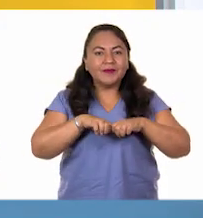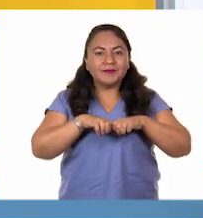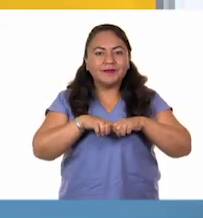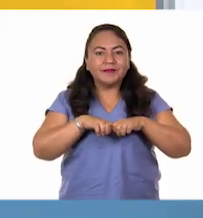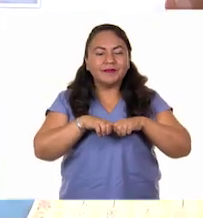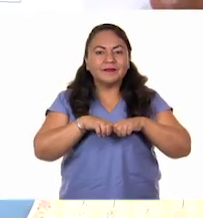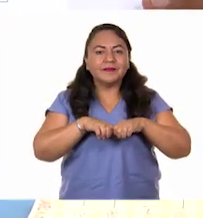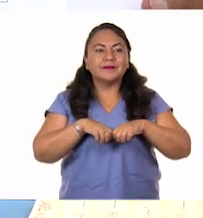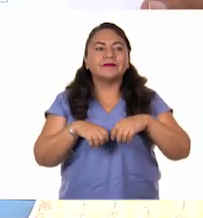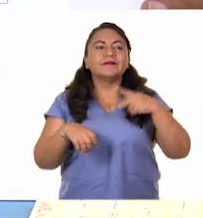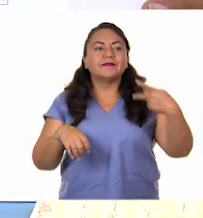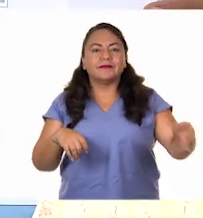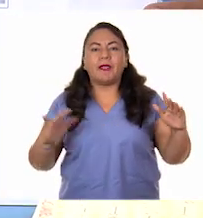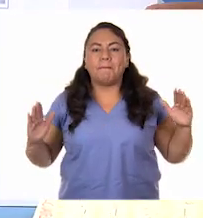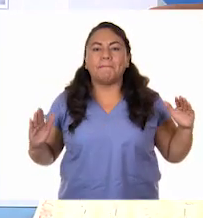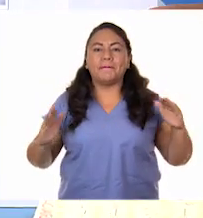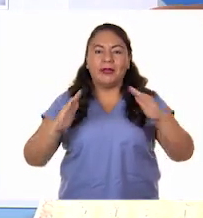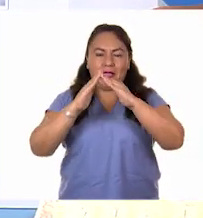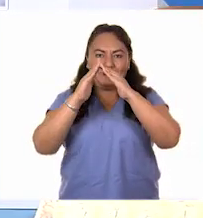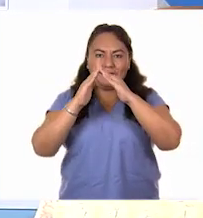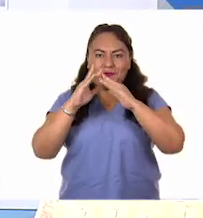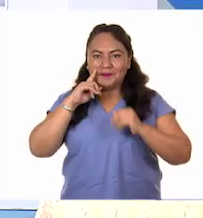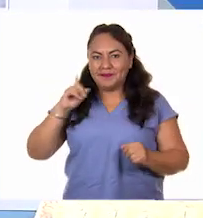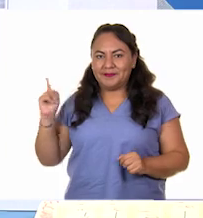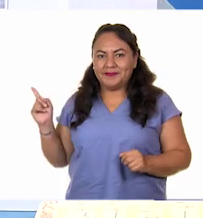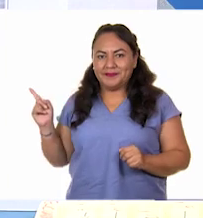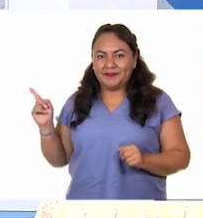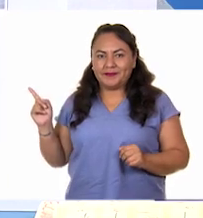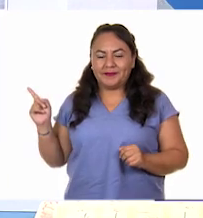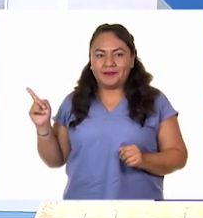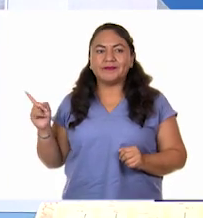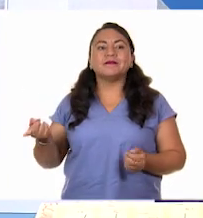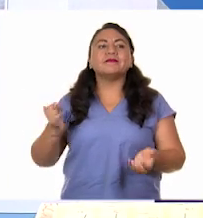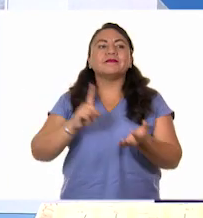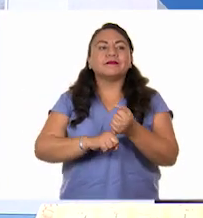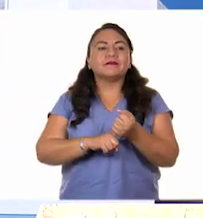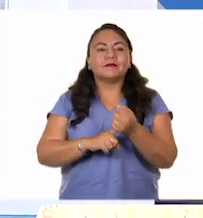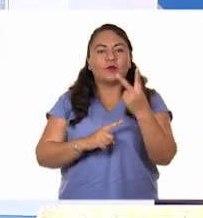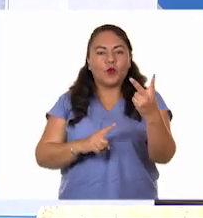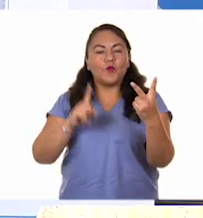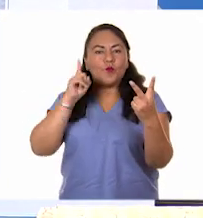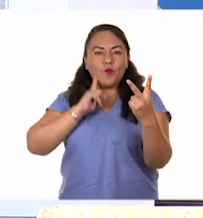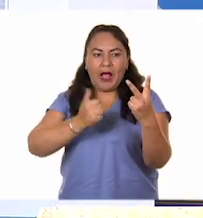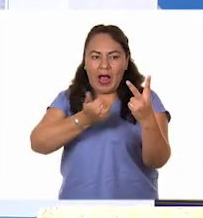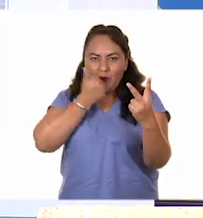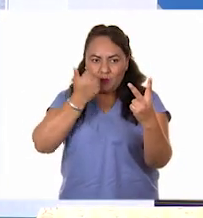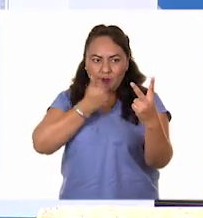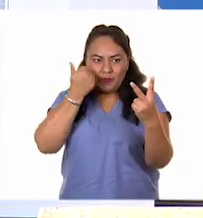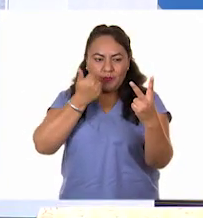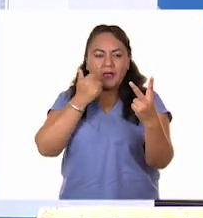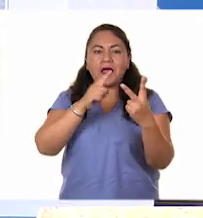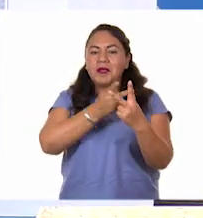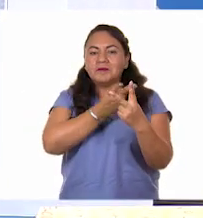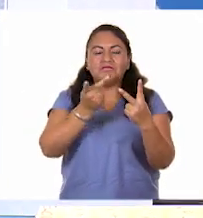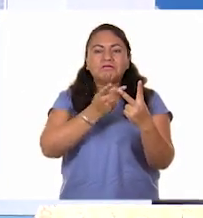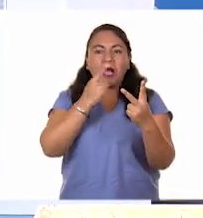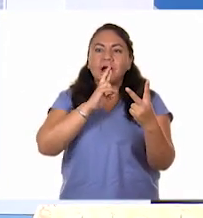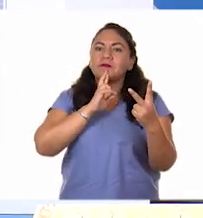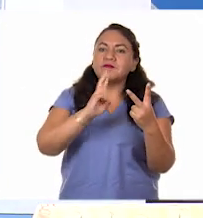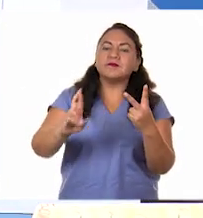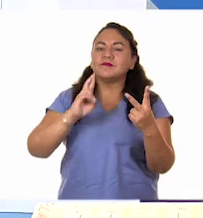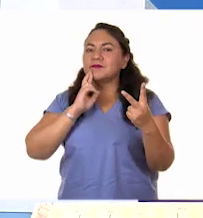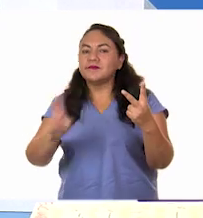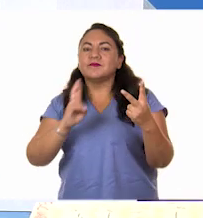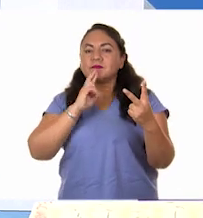las pirámides. Que está integrado por dos alumnas que están en casa, listas para responder a algunas